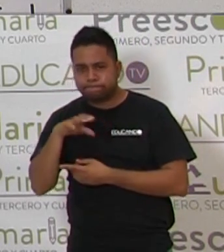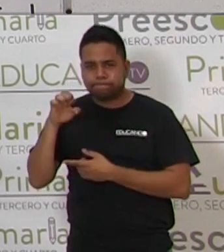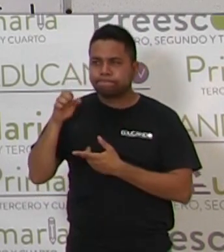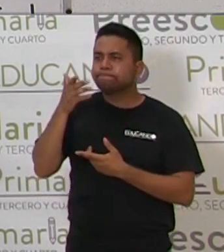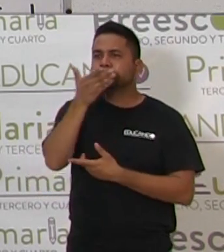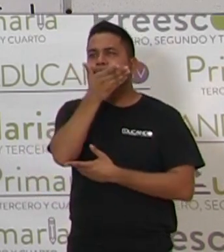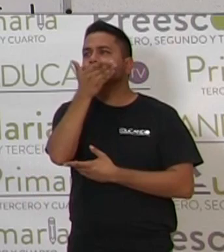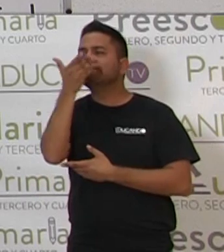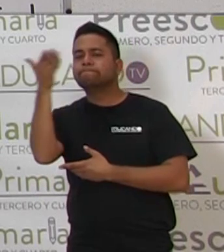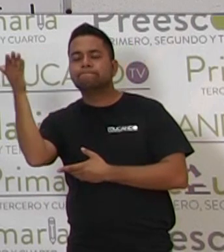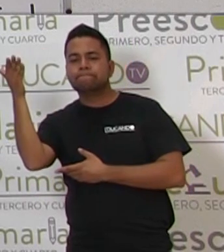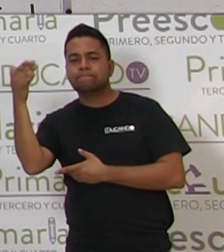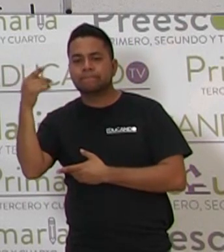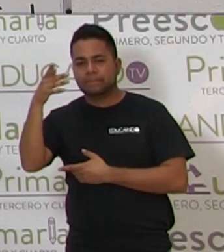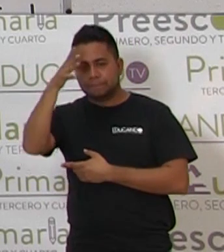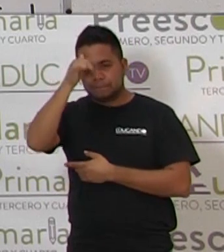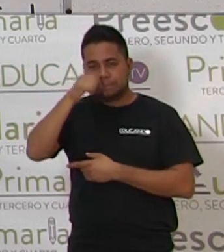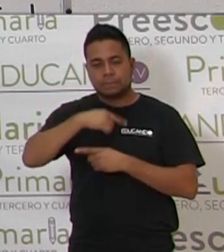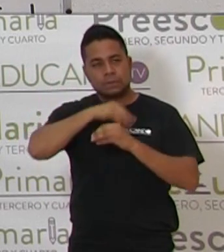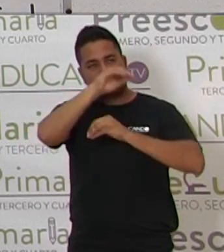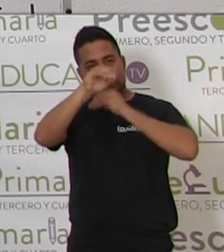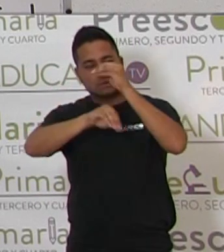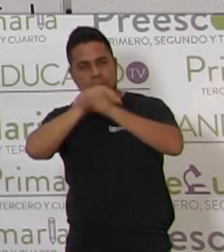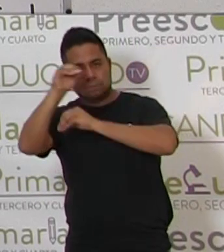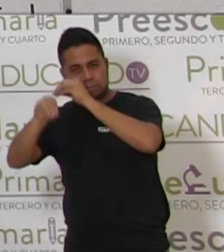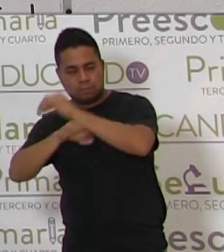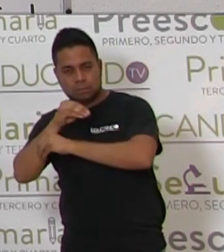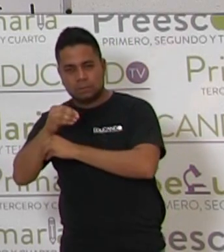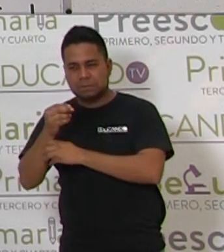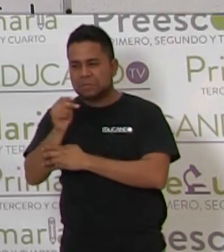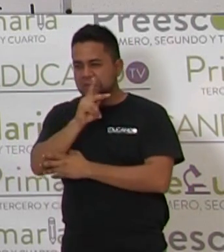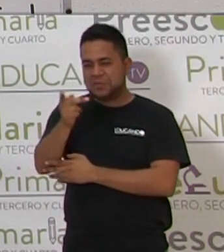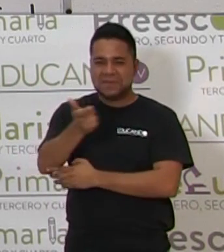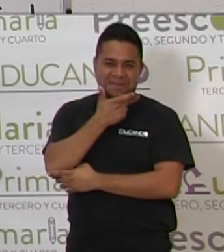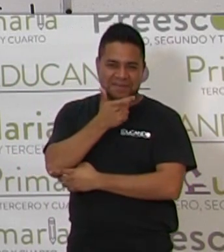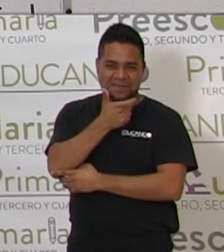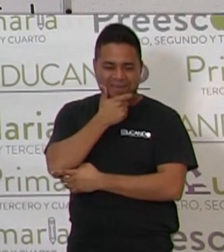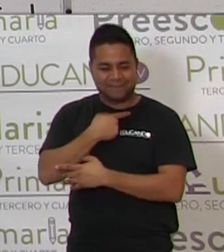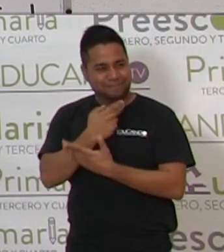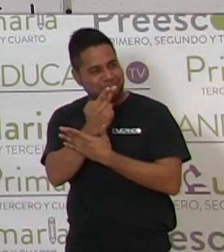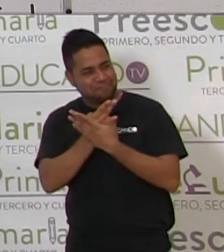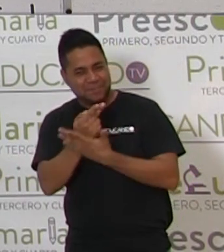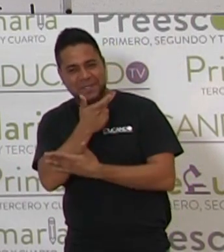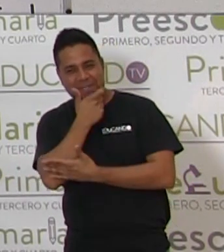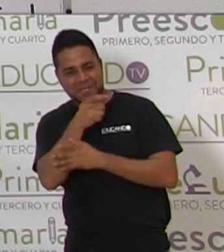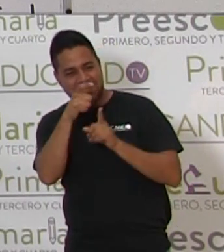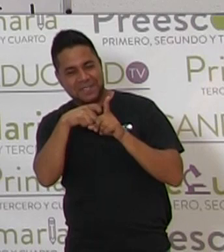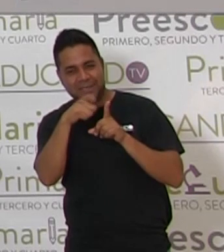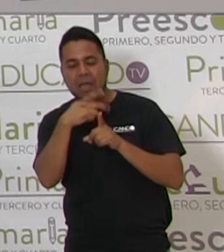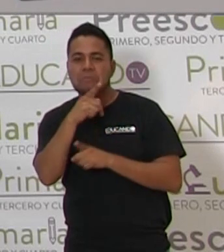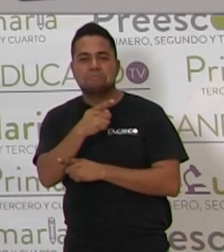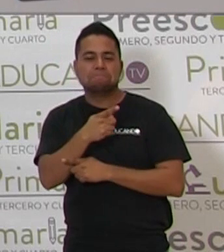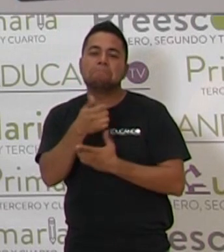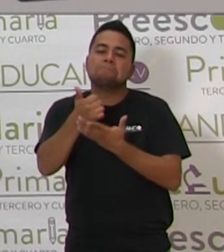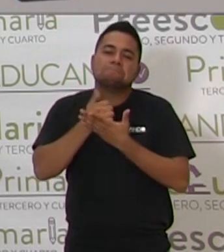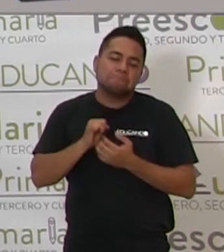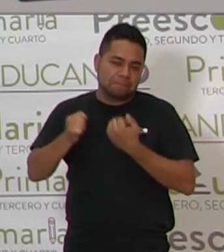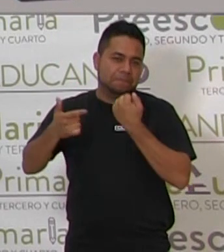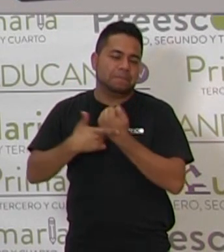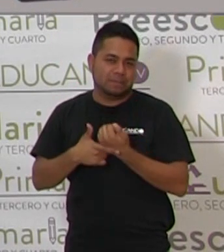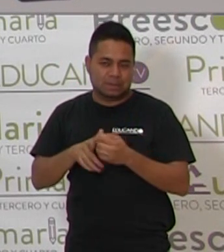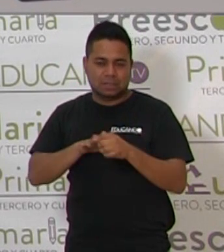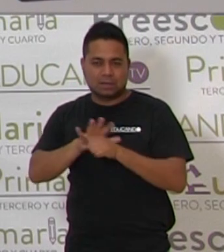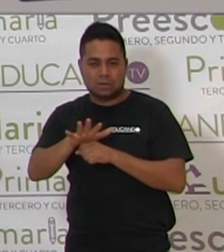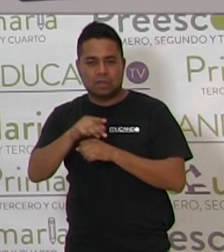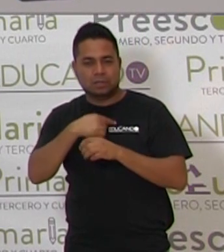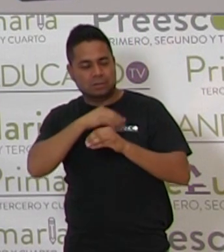Te puse algunos dibujos. Todos se ríen de mis dibujos, ya sabes, pero sí ayudan. ¿Cuál tendríamos? vocal vamos